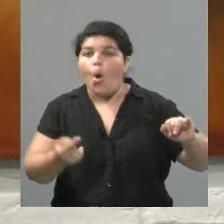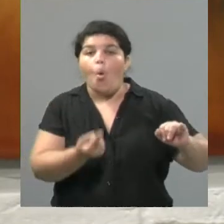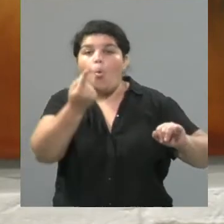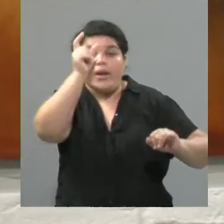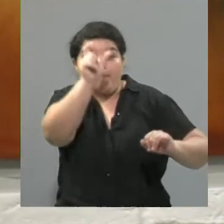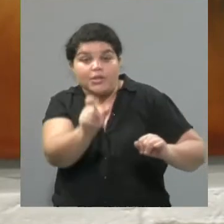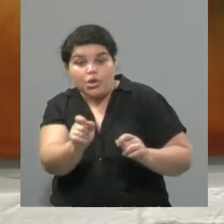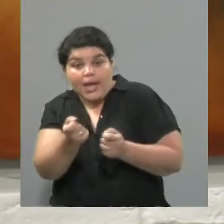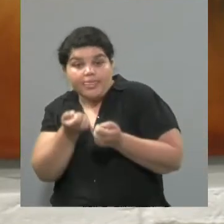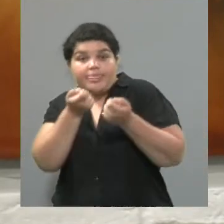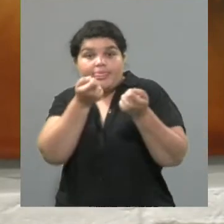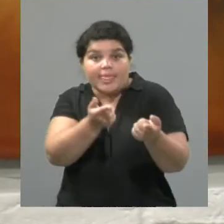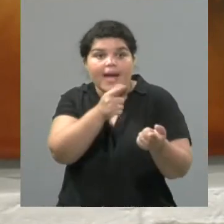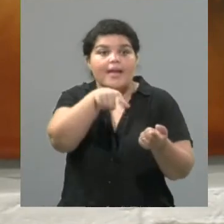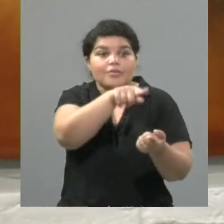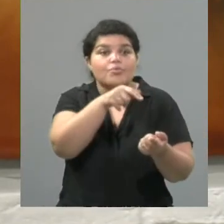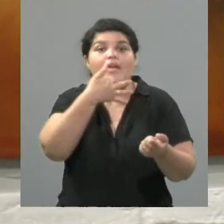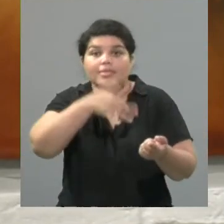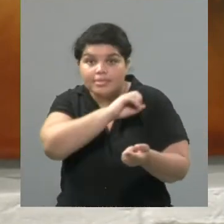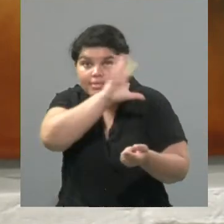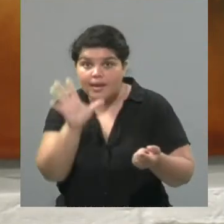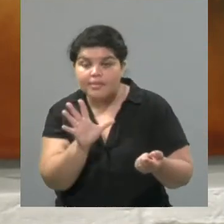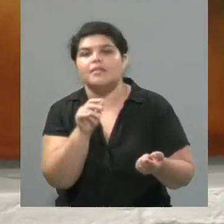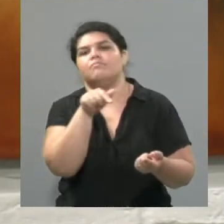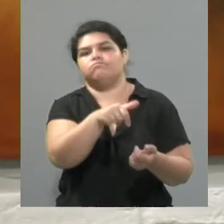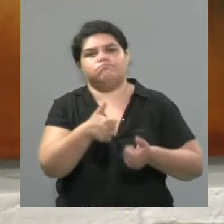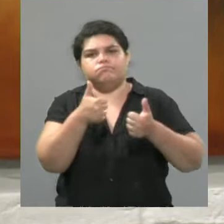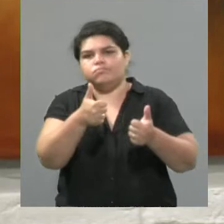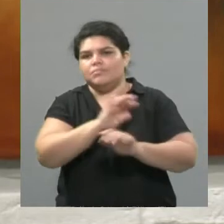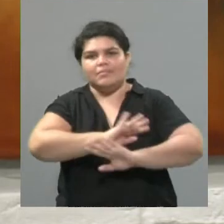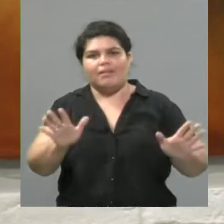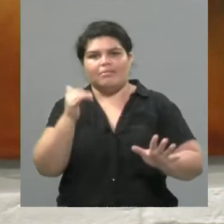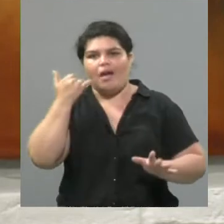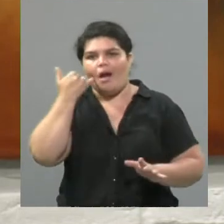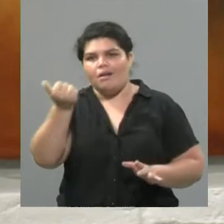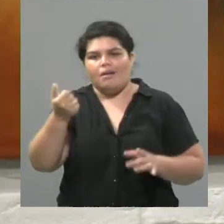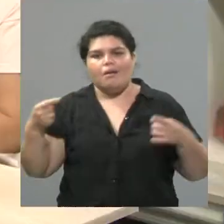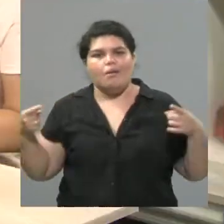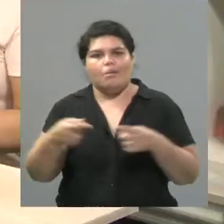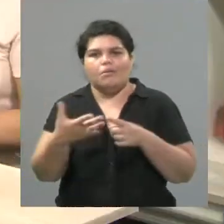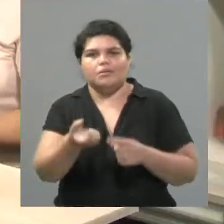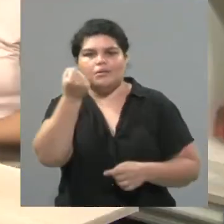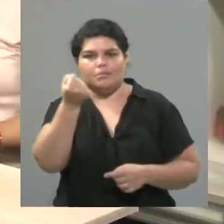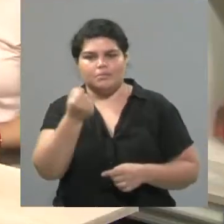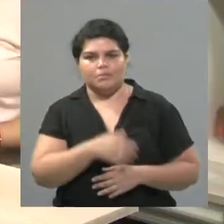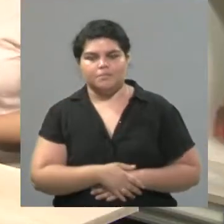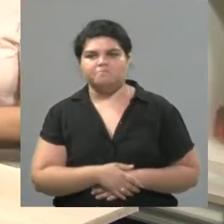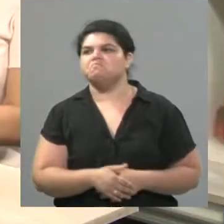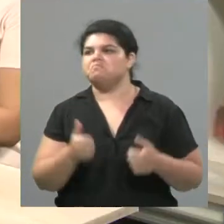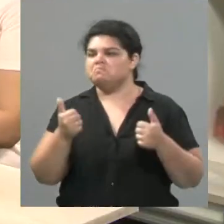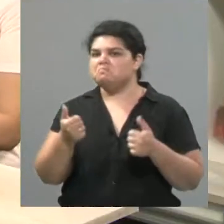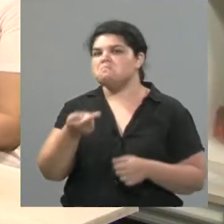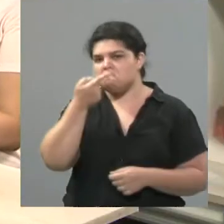llegar y tocar y decir, bueno, no, sembrar la duda de que quizás haya algo que estamos haciendo mal. Bueno, qué bueno, qué interesante. Está muy interesante.